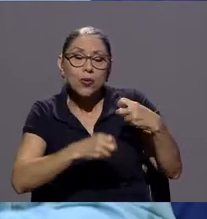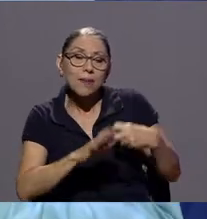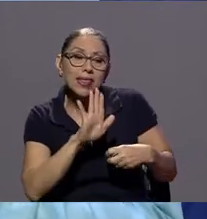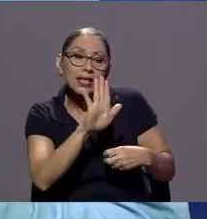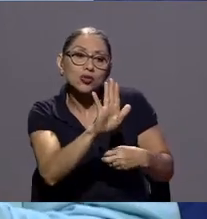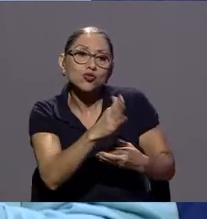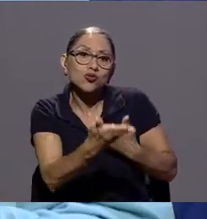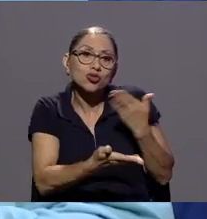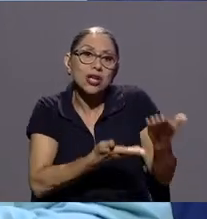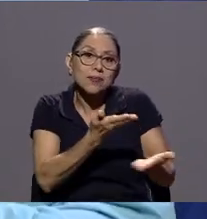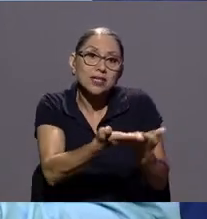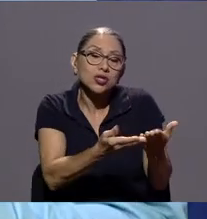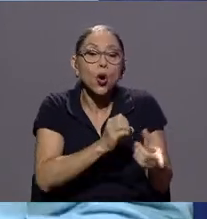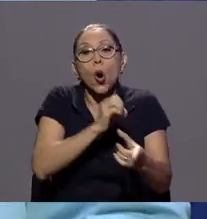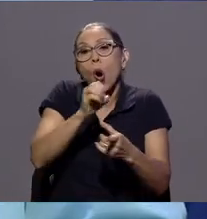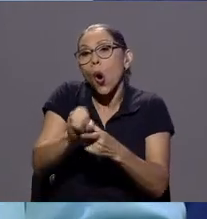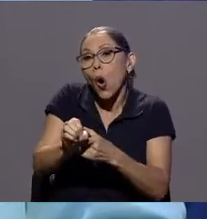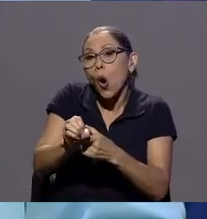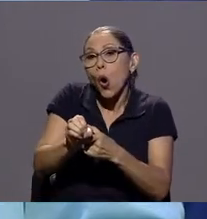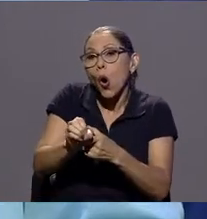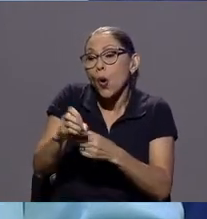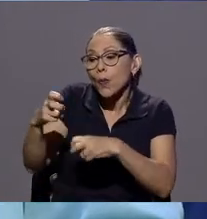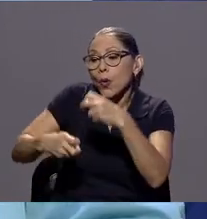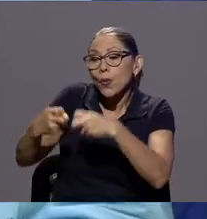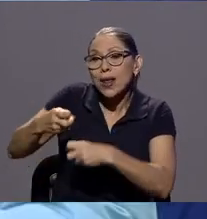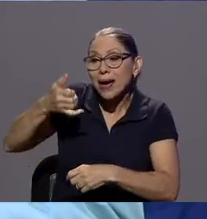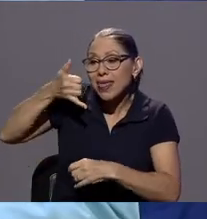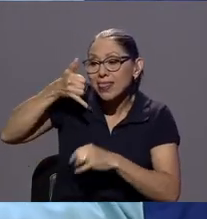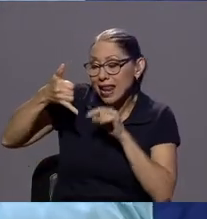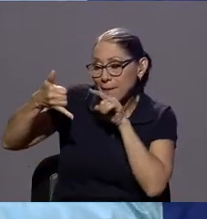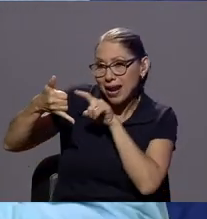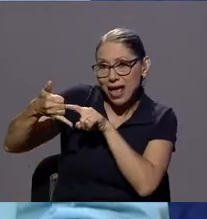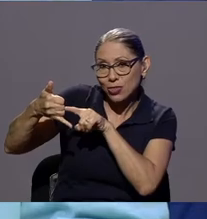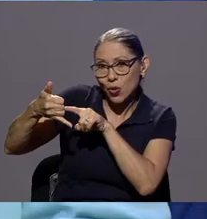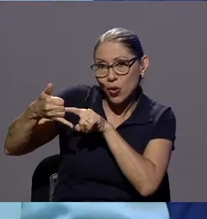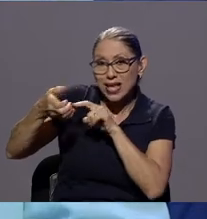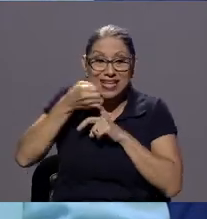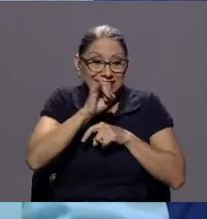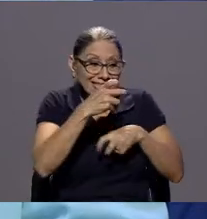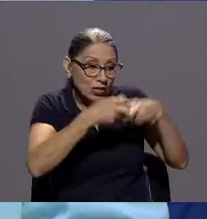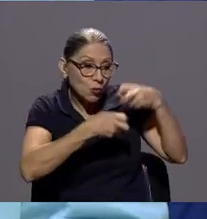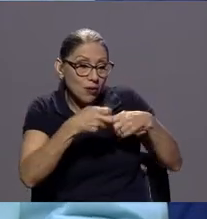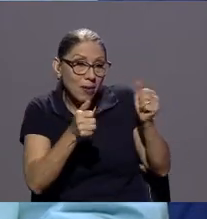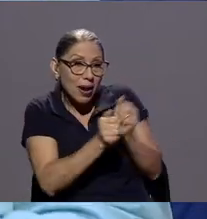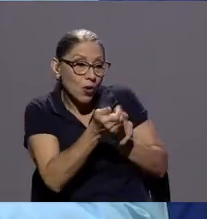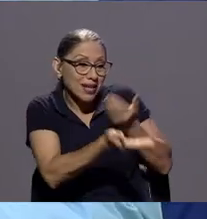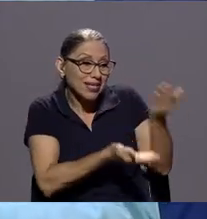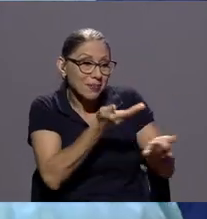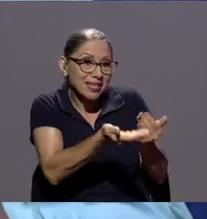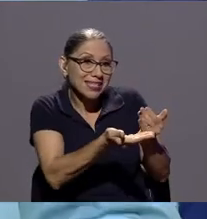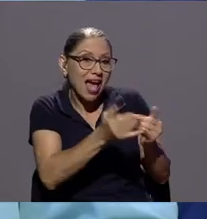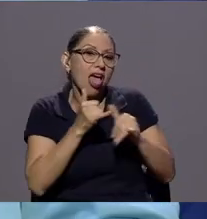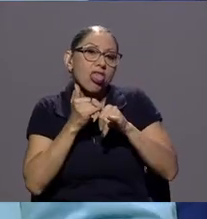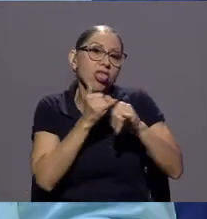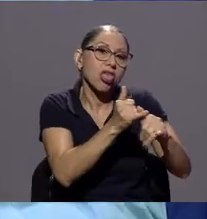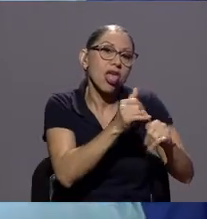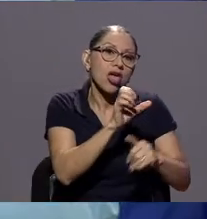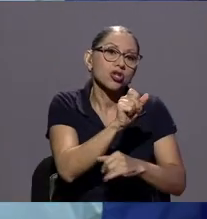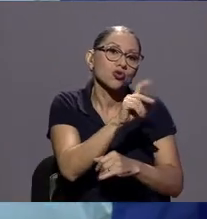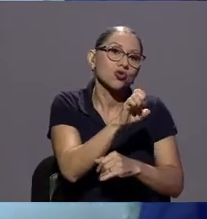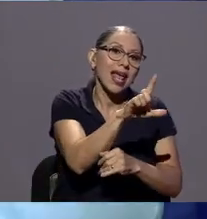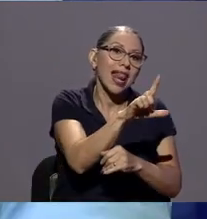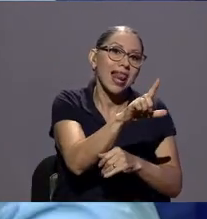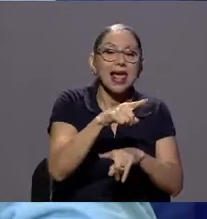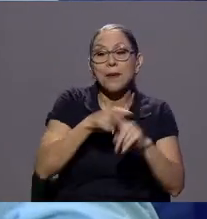o del aparato si es del servicio que recibe la denuncia tiene que tramitarse ante la SUTEL si es del aparato tengo que